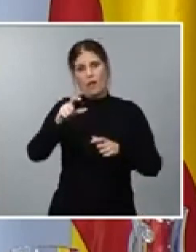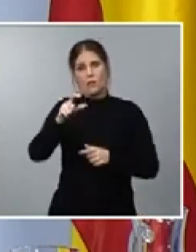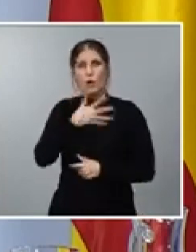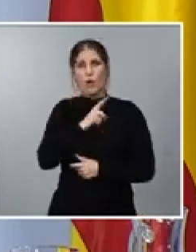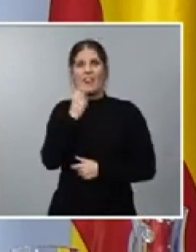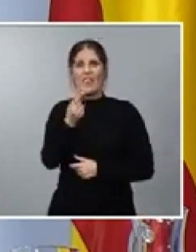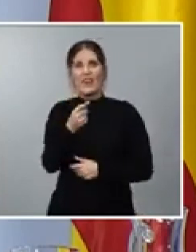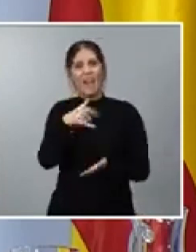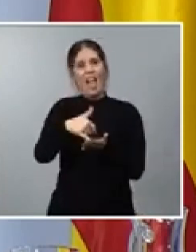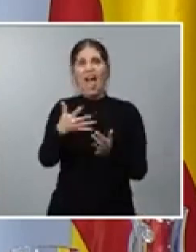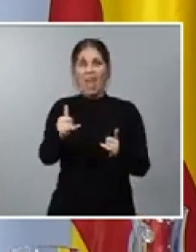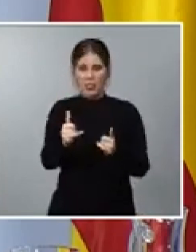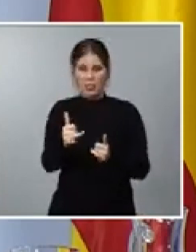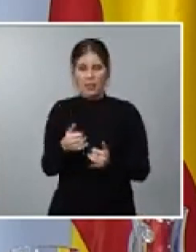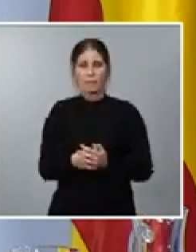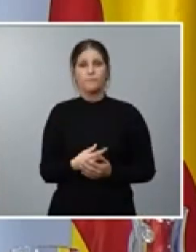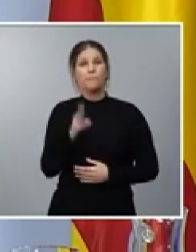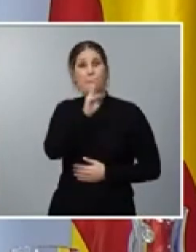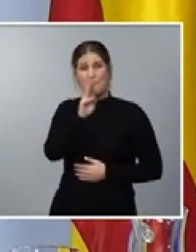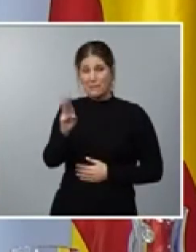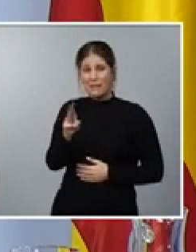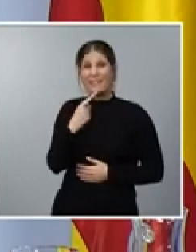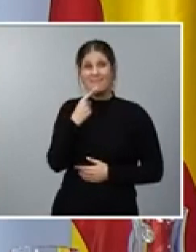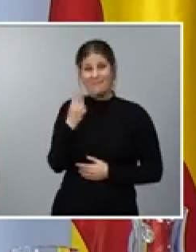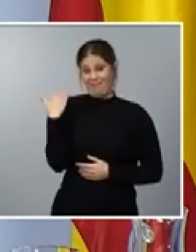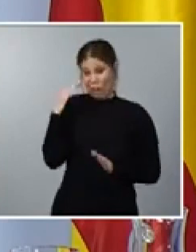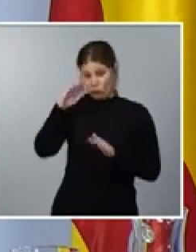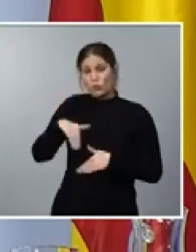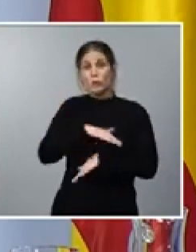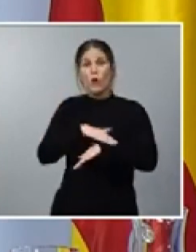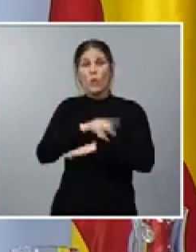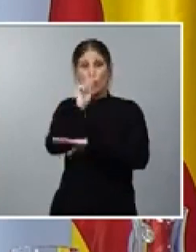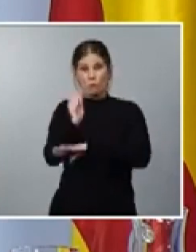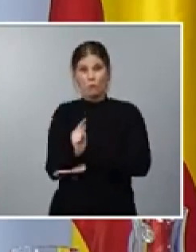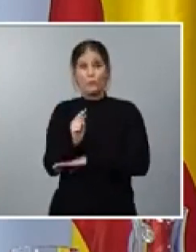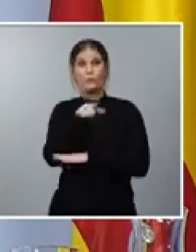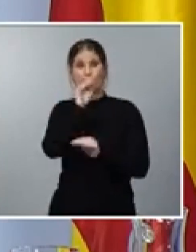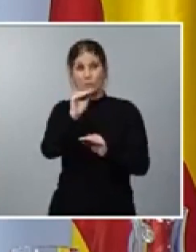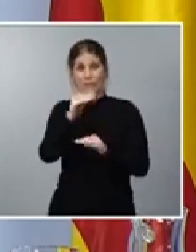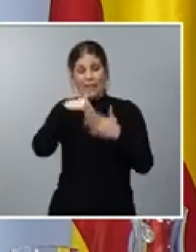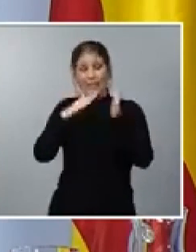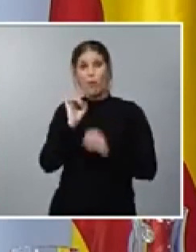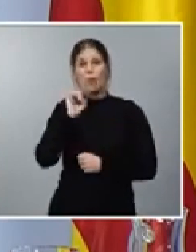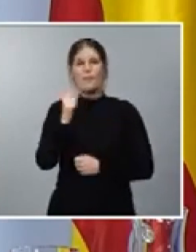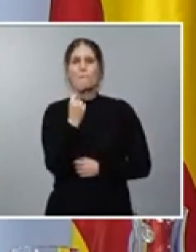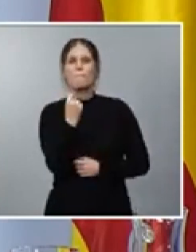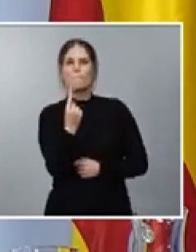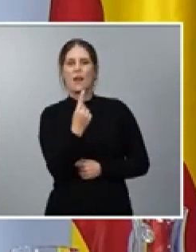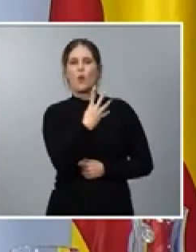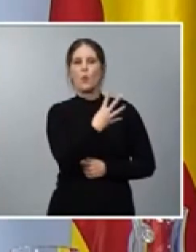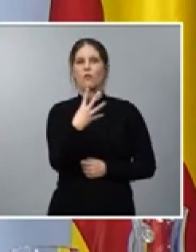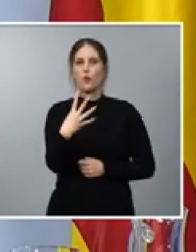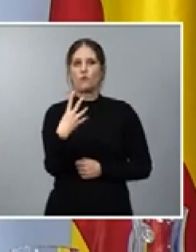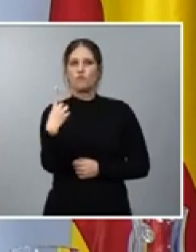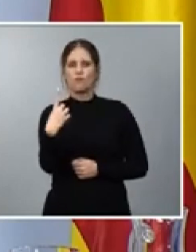existe. El PP, de hecho, dejó el Gobierno presupuestando para la atención a la dependencia 1.401 millones,